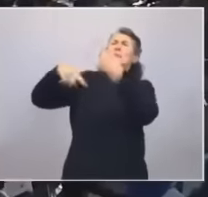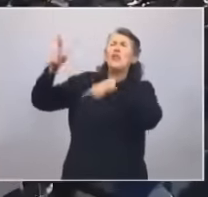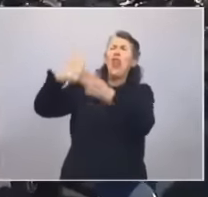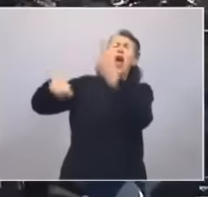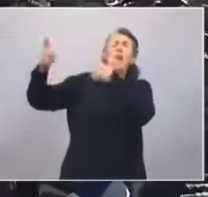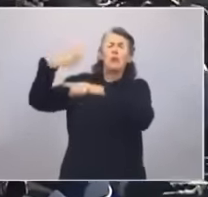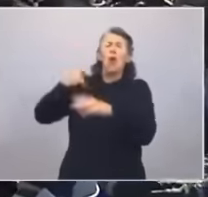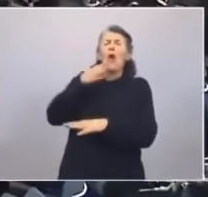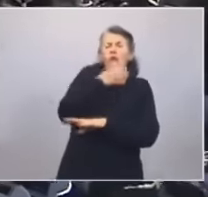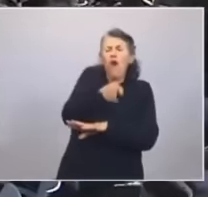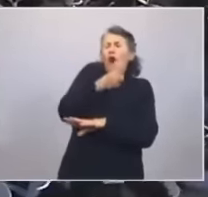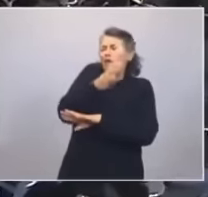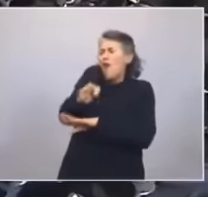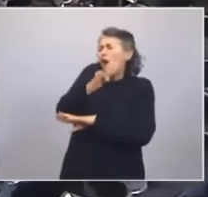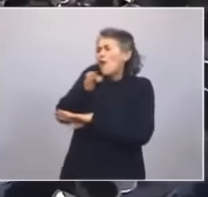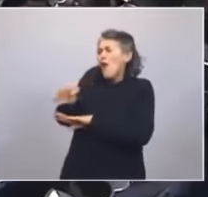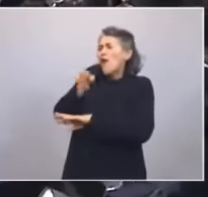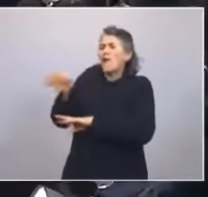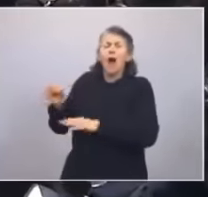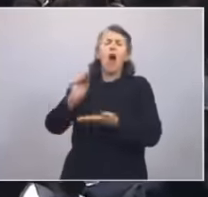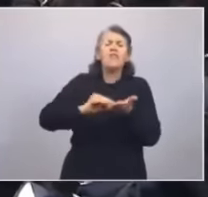distintas oficinas del Estado.